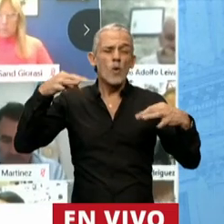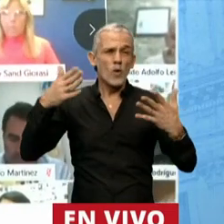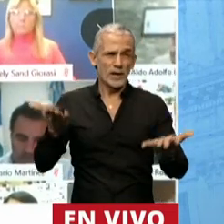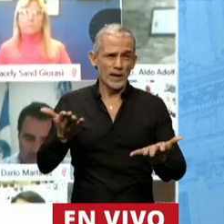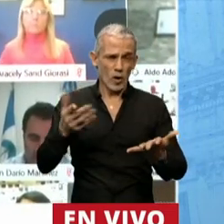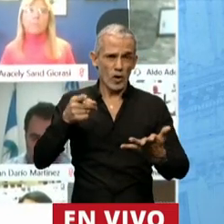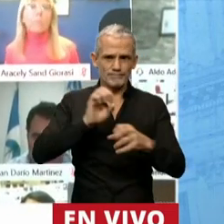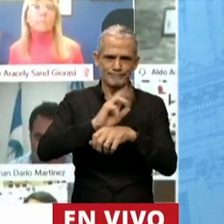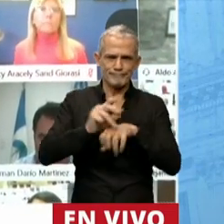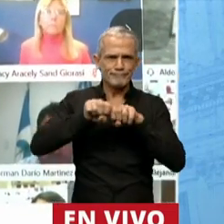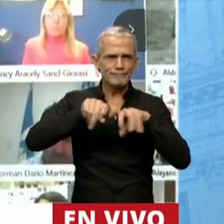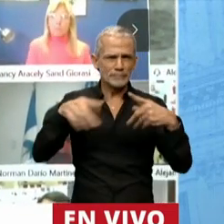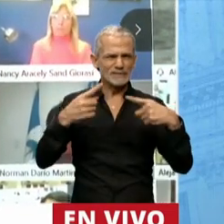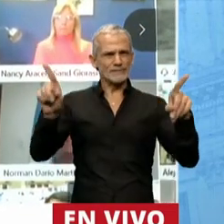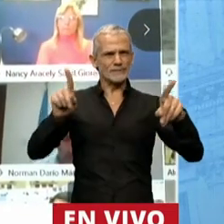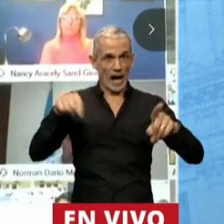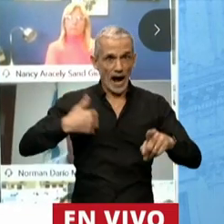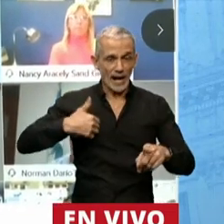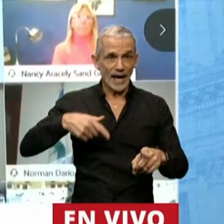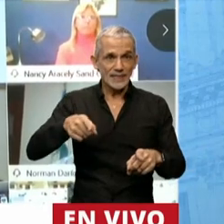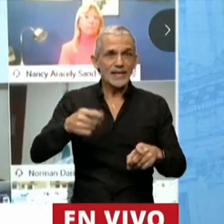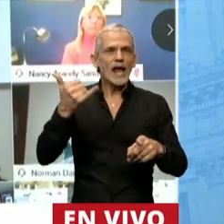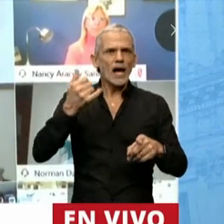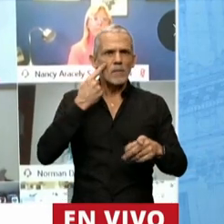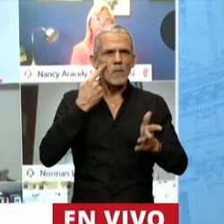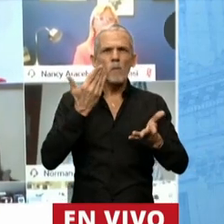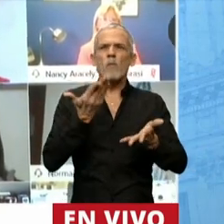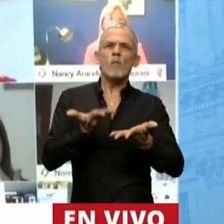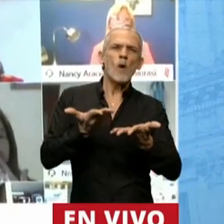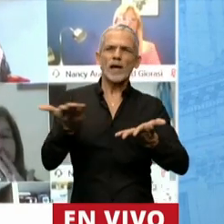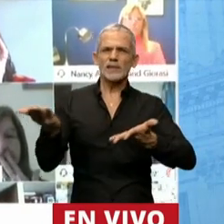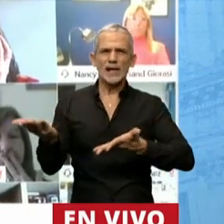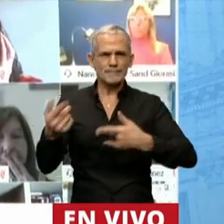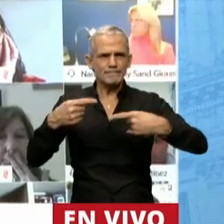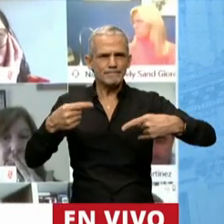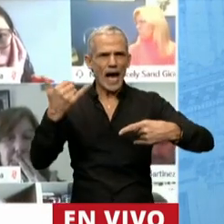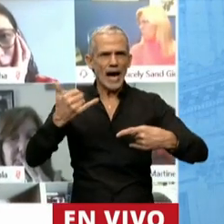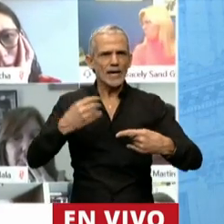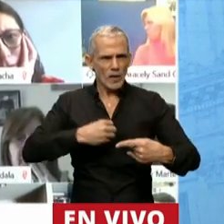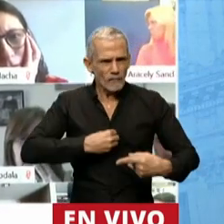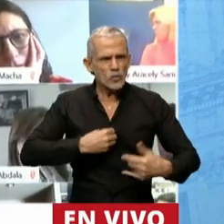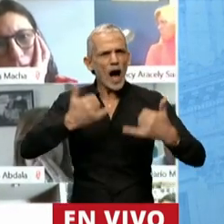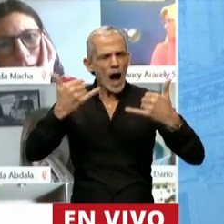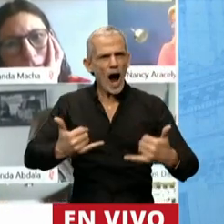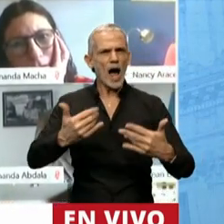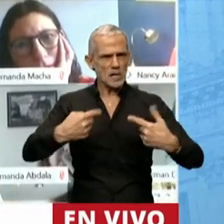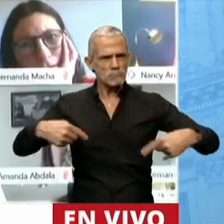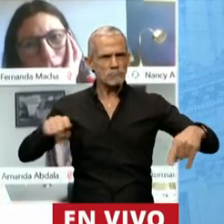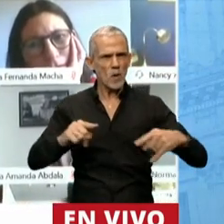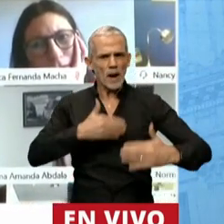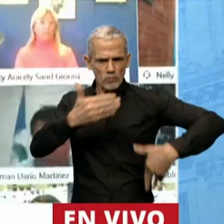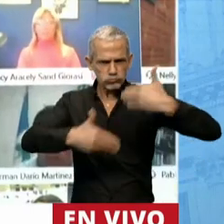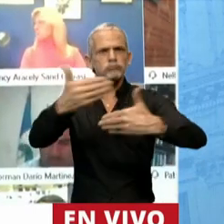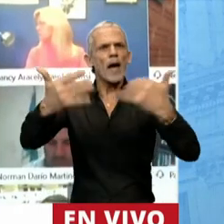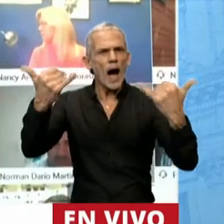momento de pandemia, en un momento donde la Argentina está dando muestras de toda su vocación y de toda su voluntad para salir